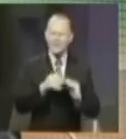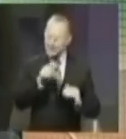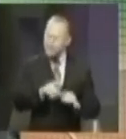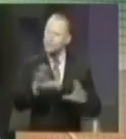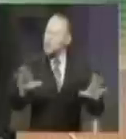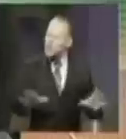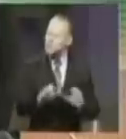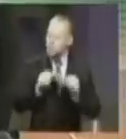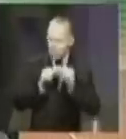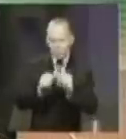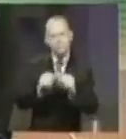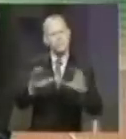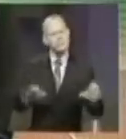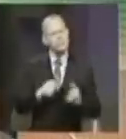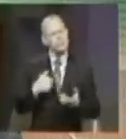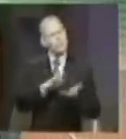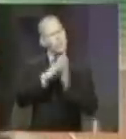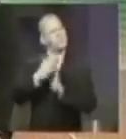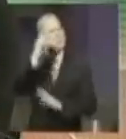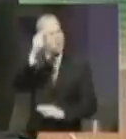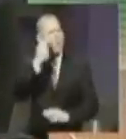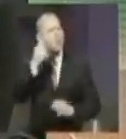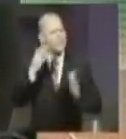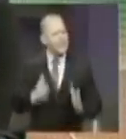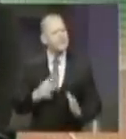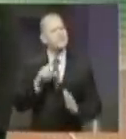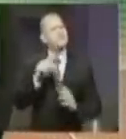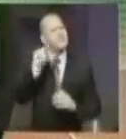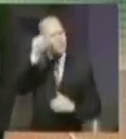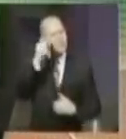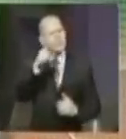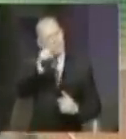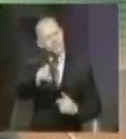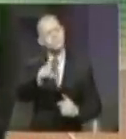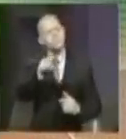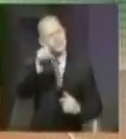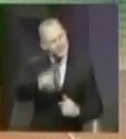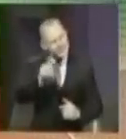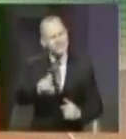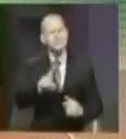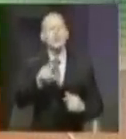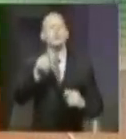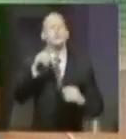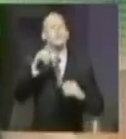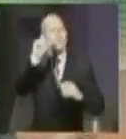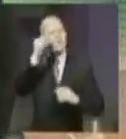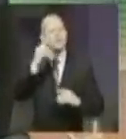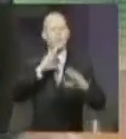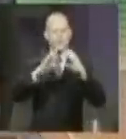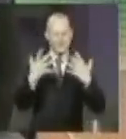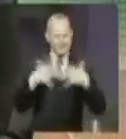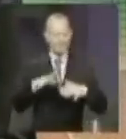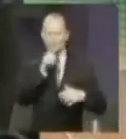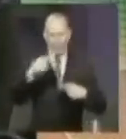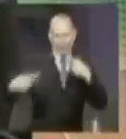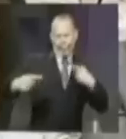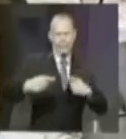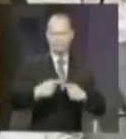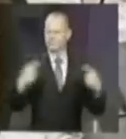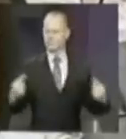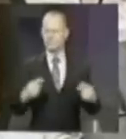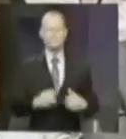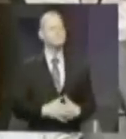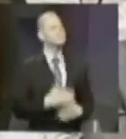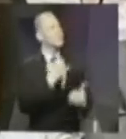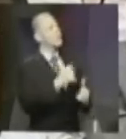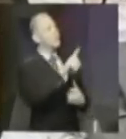hecho y es lo que voy a hacer cuando sea gobernador. Y ese es el tipo de gobierno que tú te mereces. Un gobierno de comunicación e integración y no de pelea y discordia. La